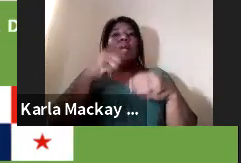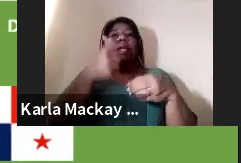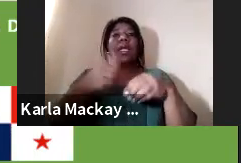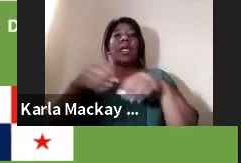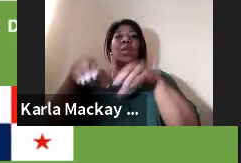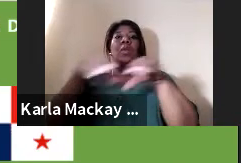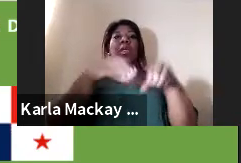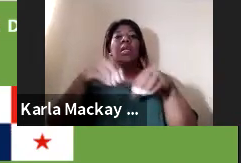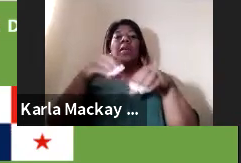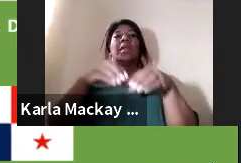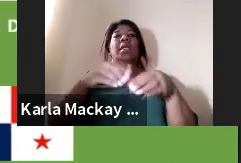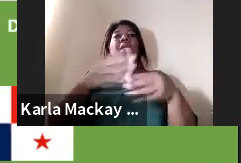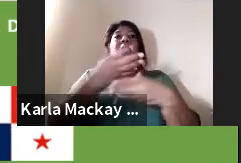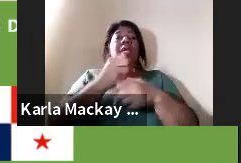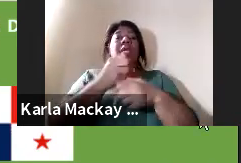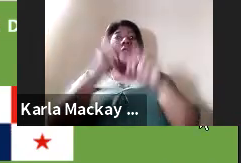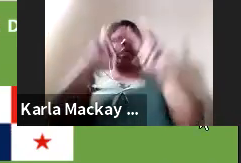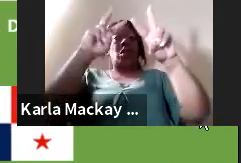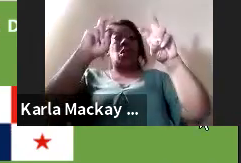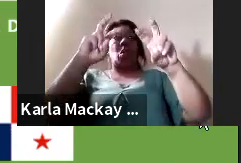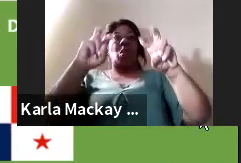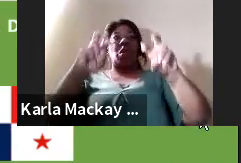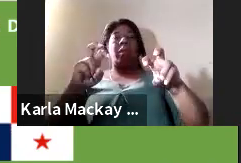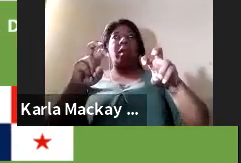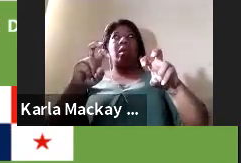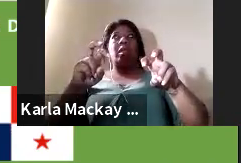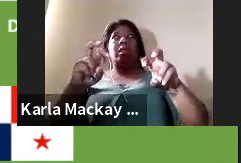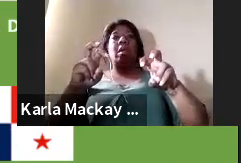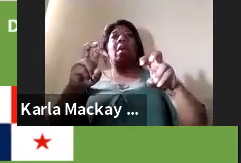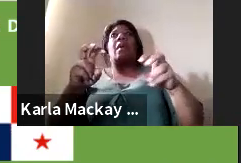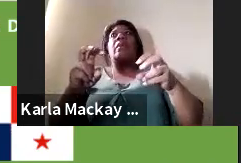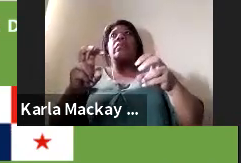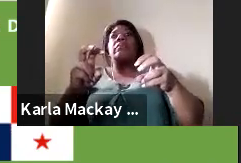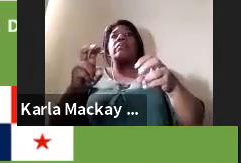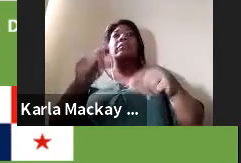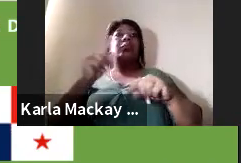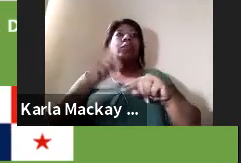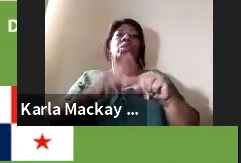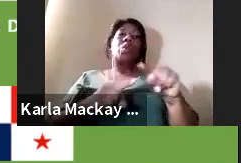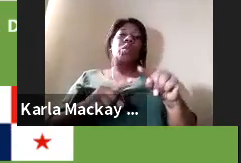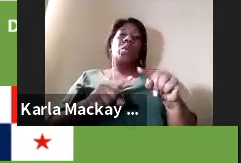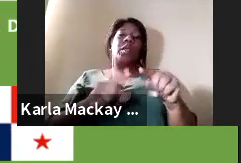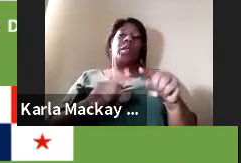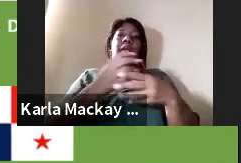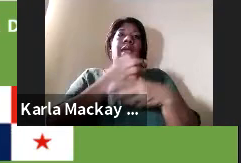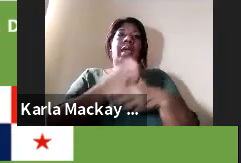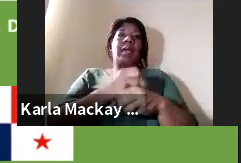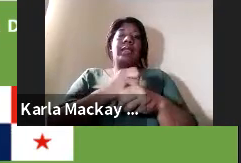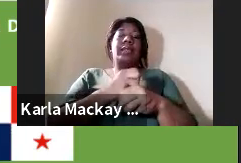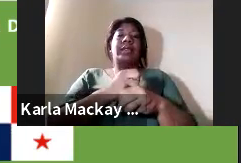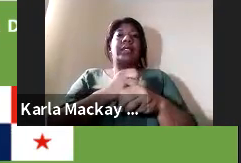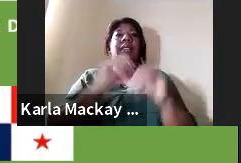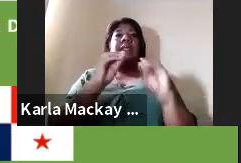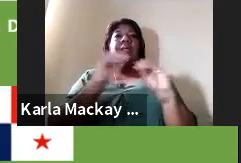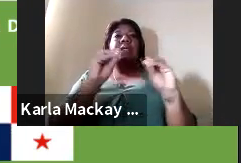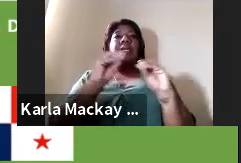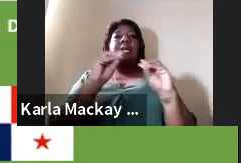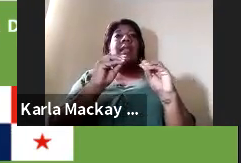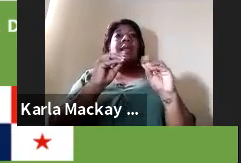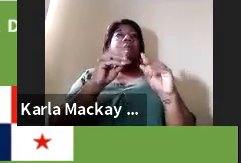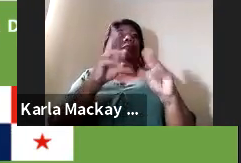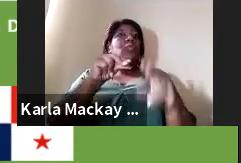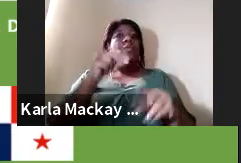dentro de este espacio, entonces nos dimos cuenta que al 100% no pudieron plantear ese problema. Partiendo de ahí, entonces nosotros